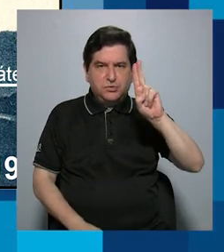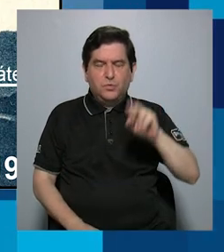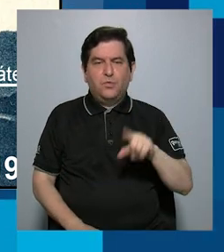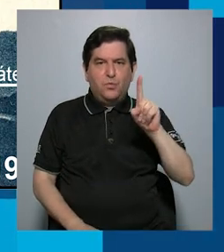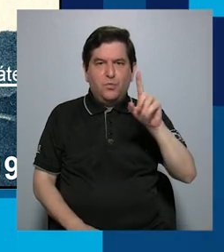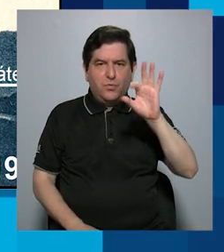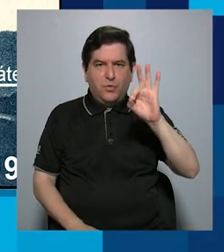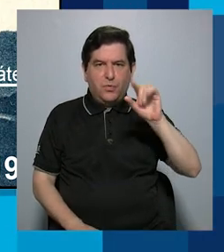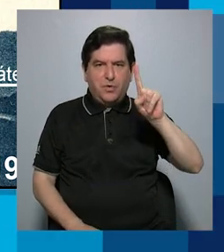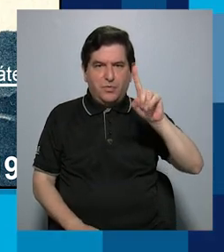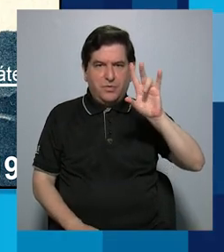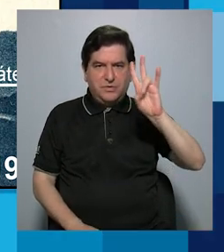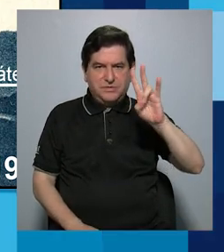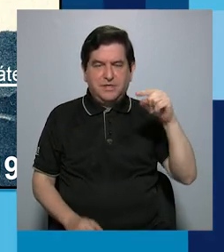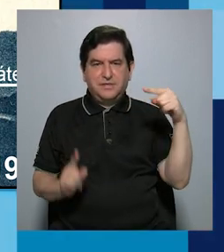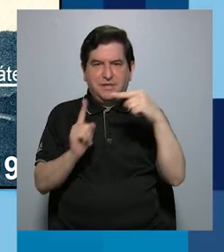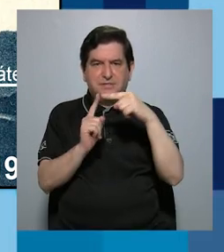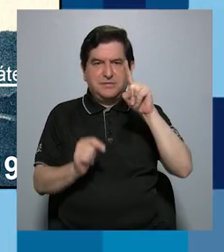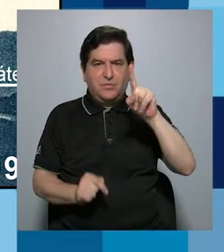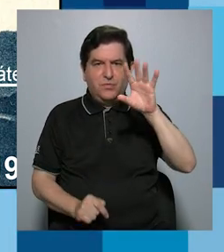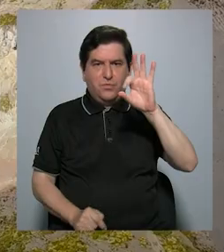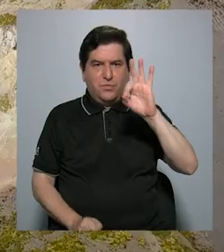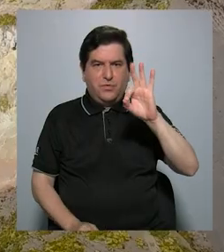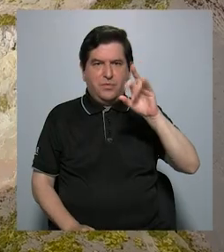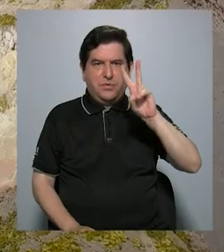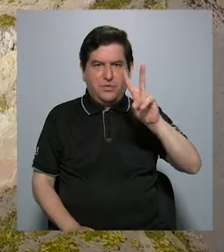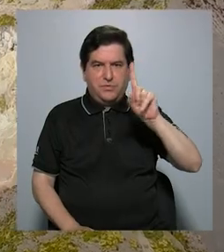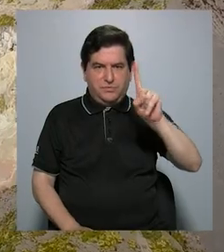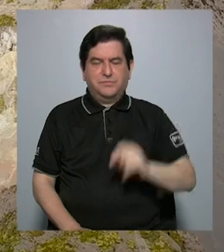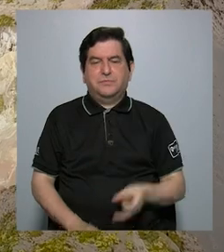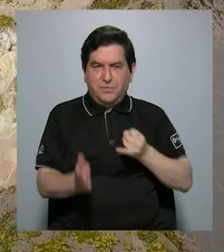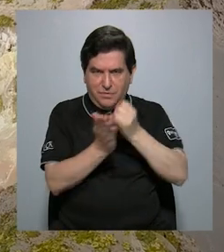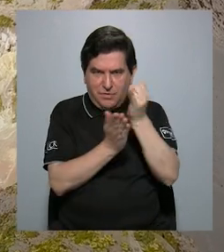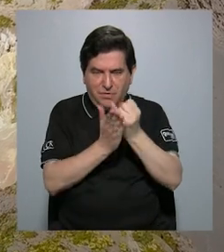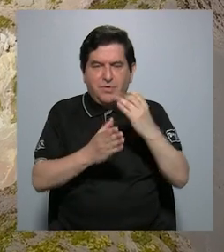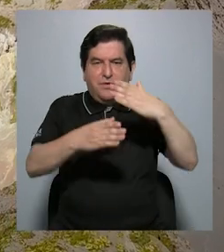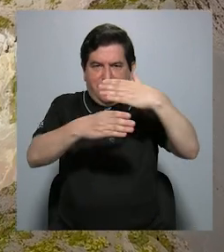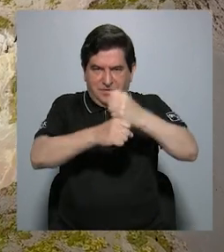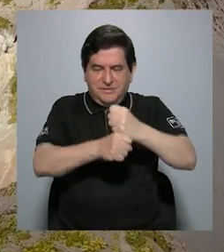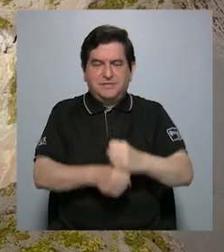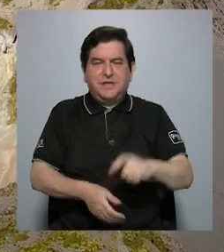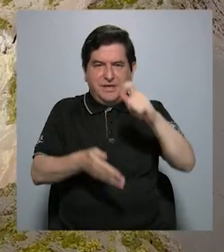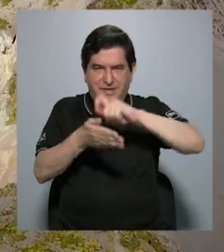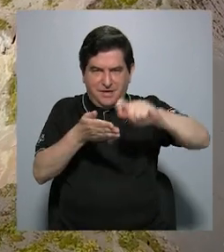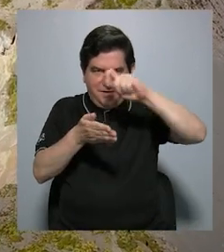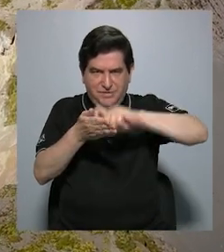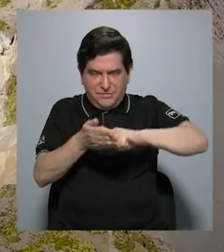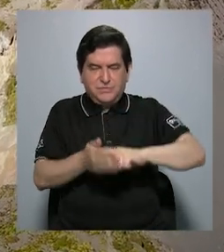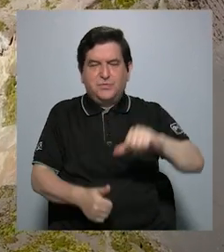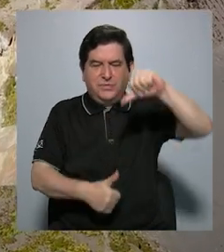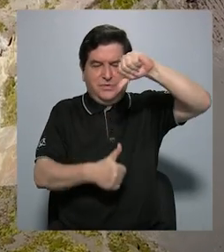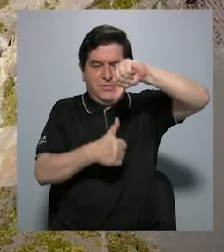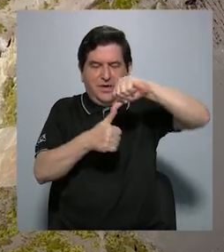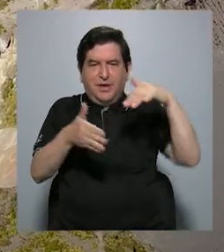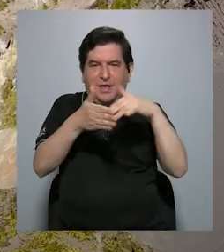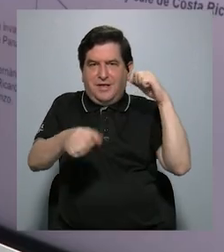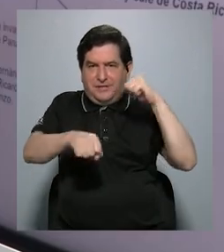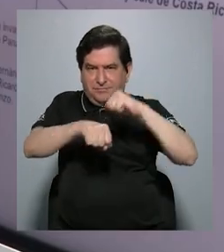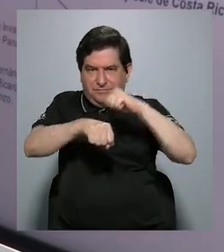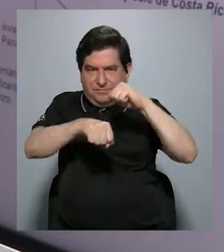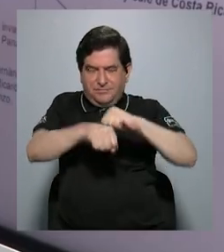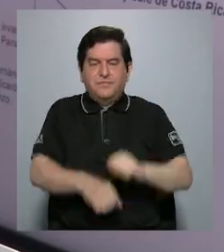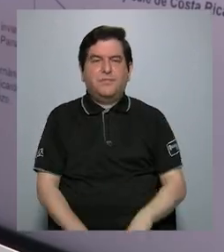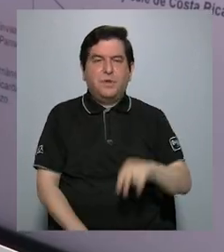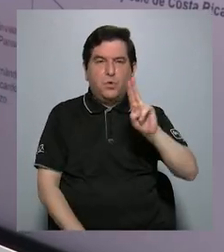y 1921. La investigación realizada por la Escuela Centroamericana de Geología de la